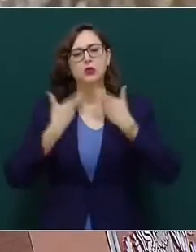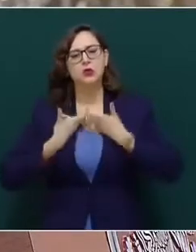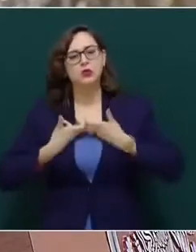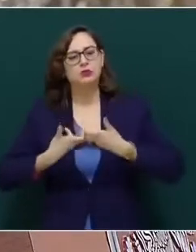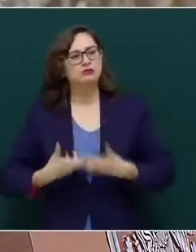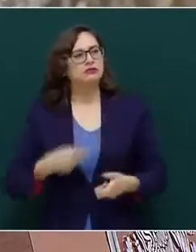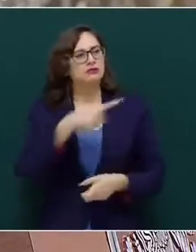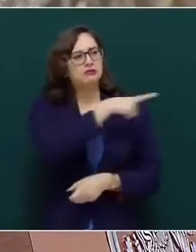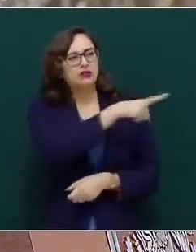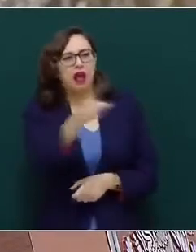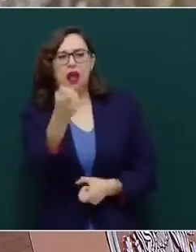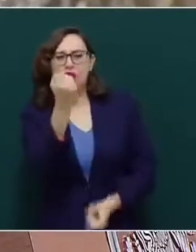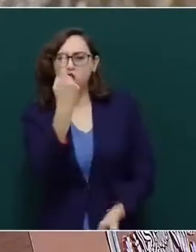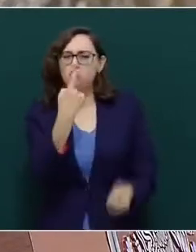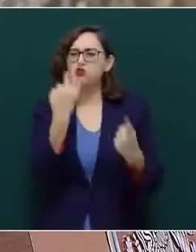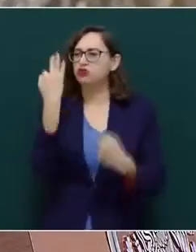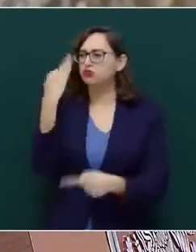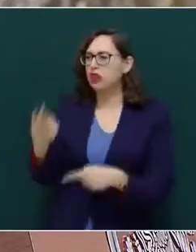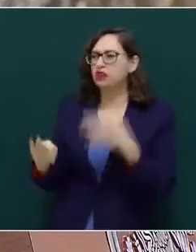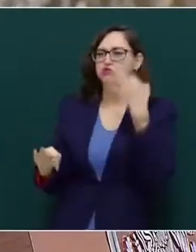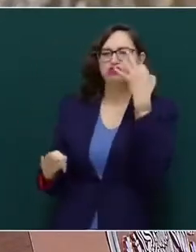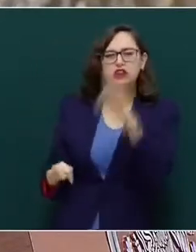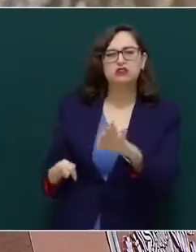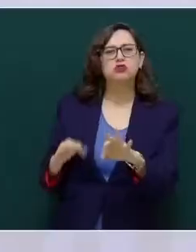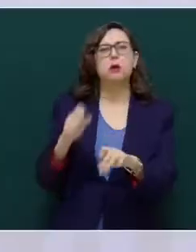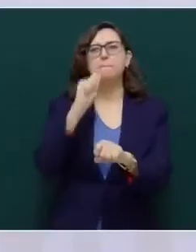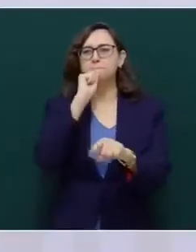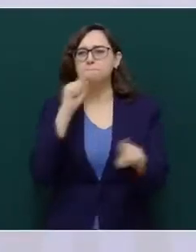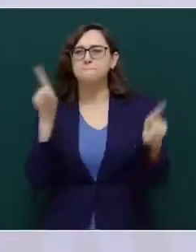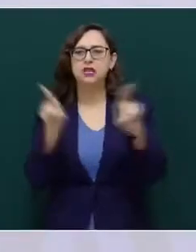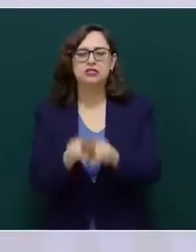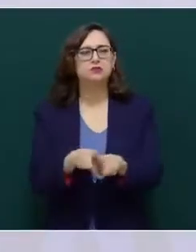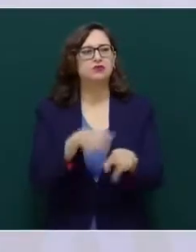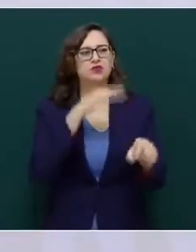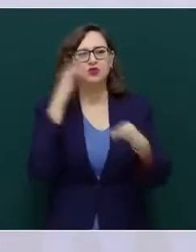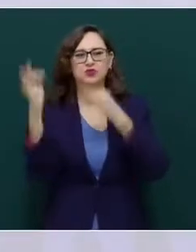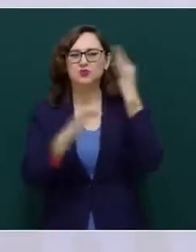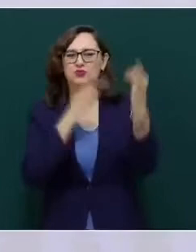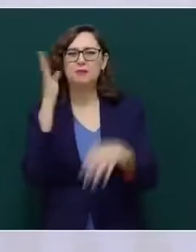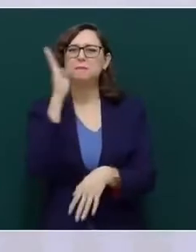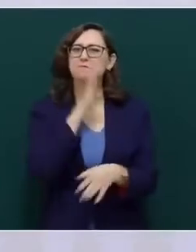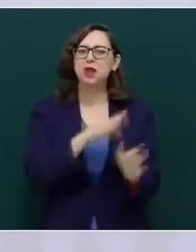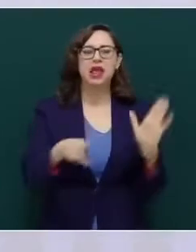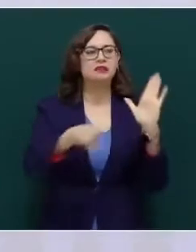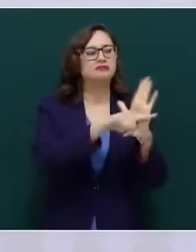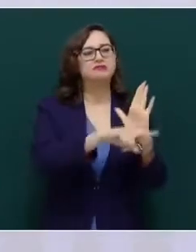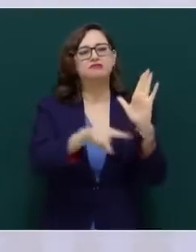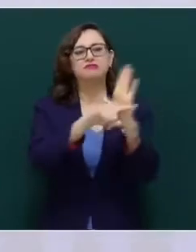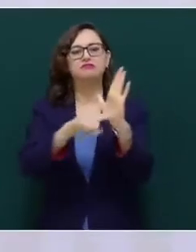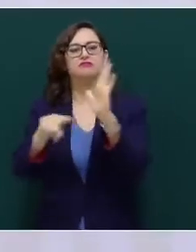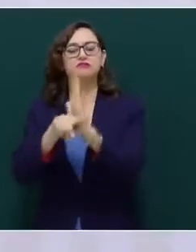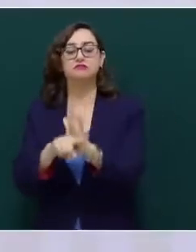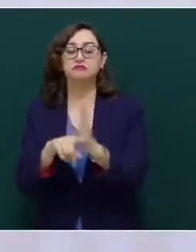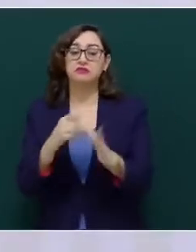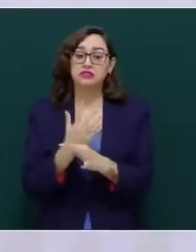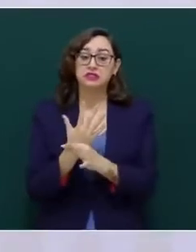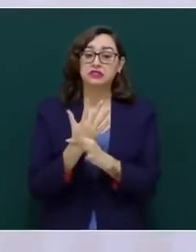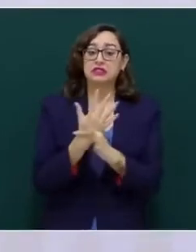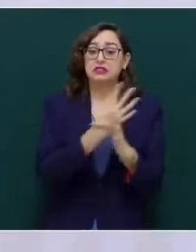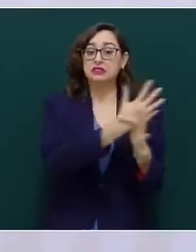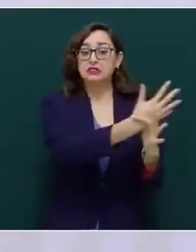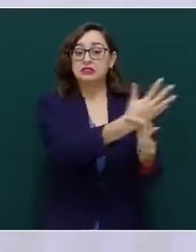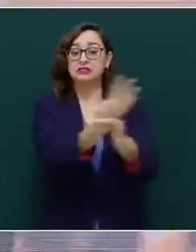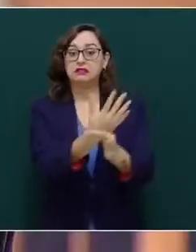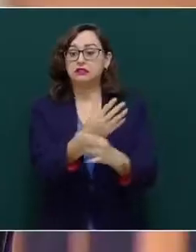traiciones y derrotas, se cuenta que desde el butaque, la silla donde